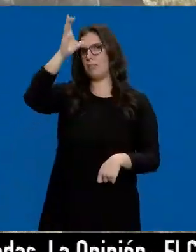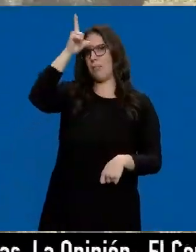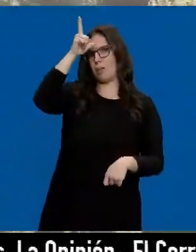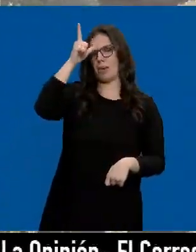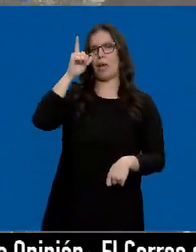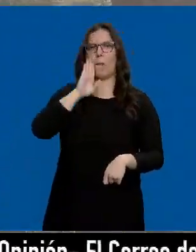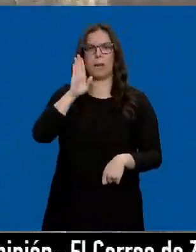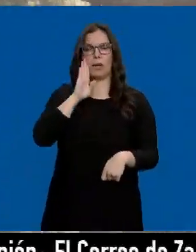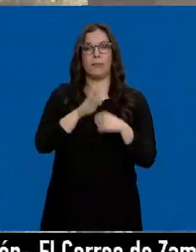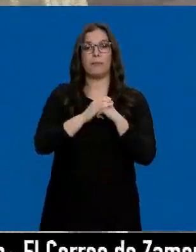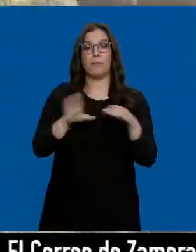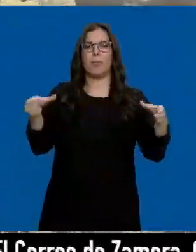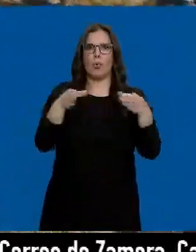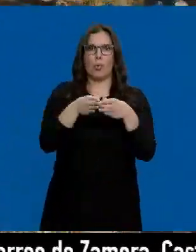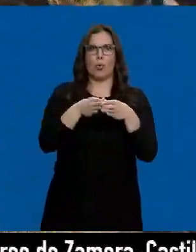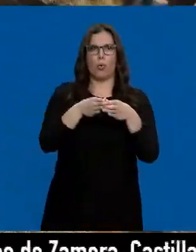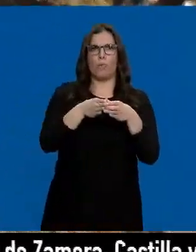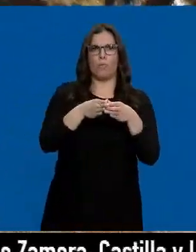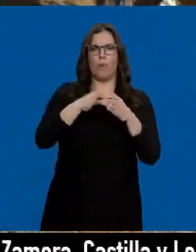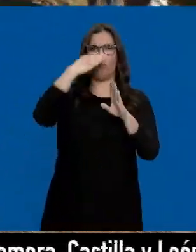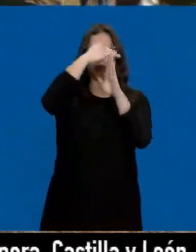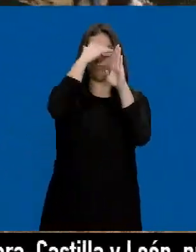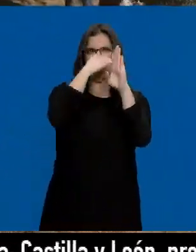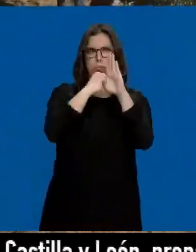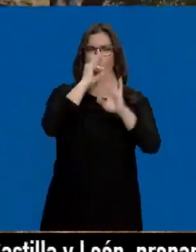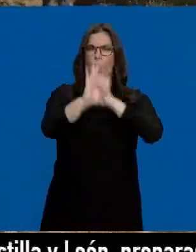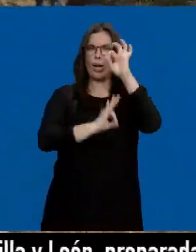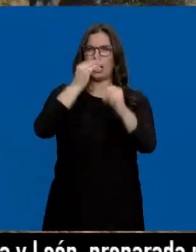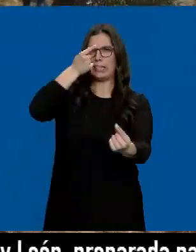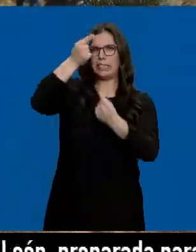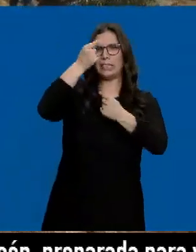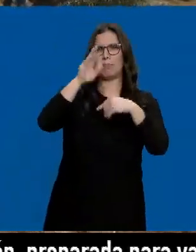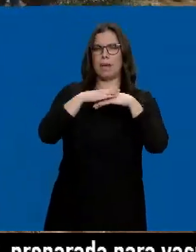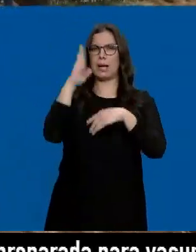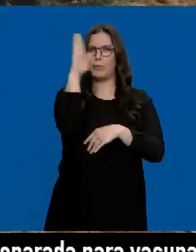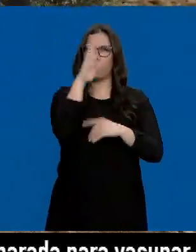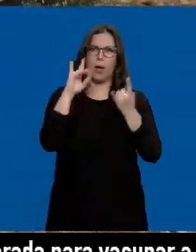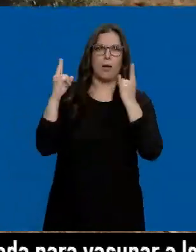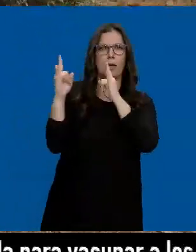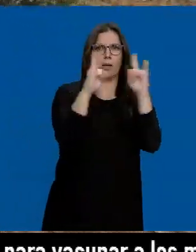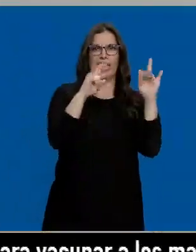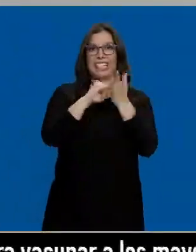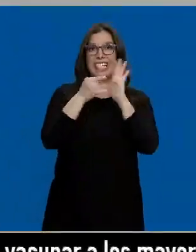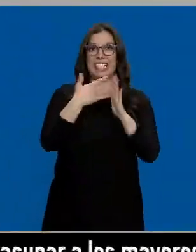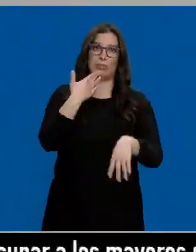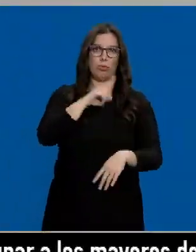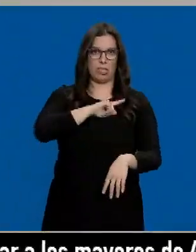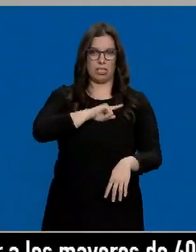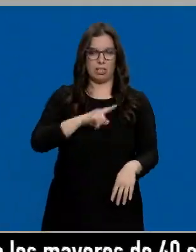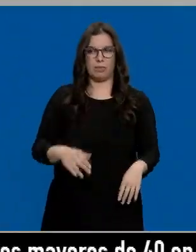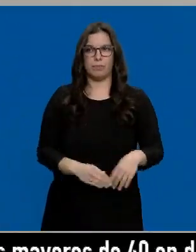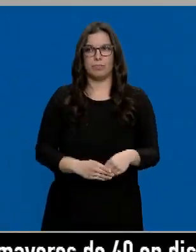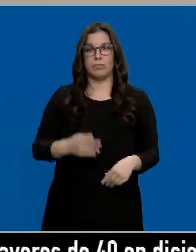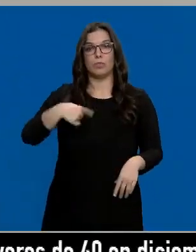y Bélgica. Un grupo fuertemente jerarquizado, organizado al milímetro para ocultarse en el bosque con técnicas paramilitares. Hemos visto